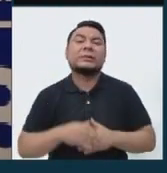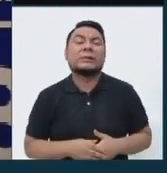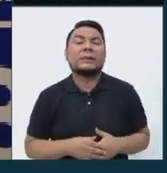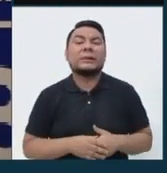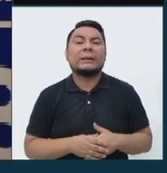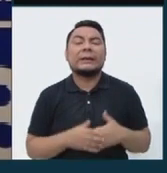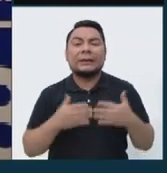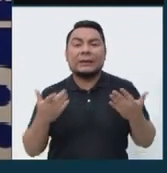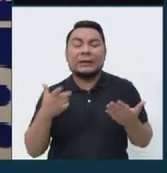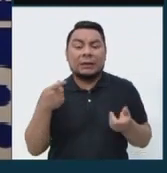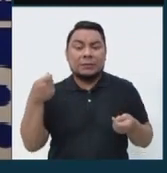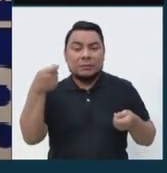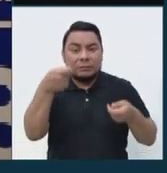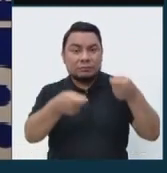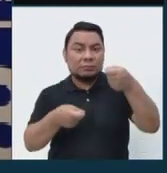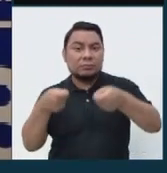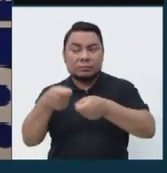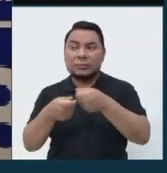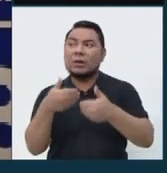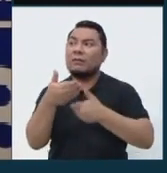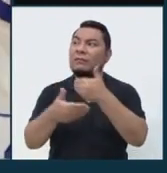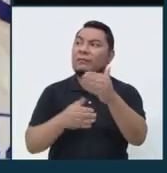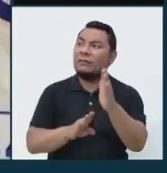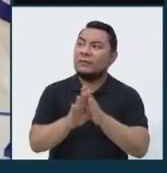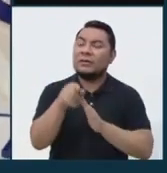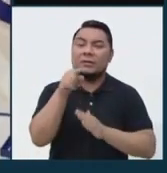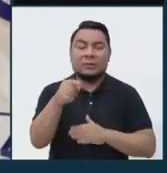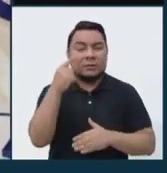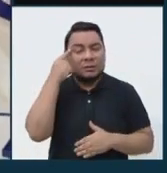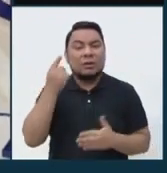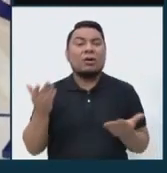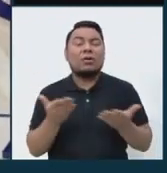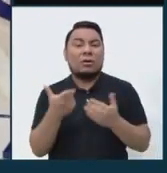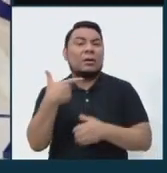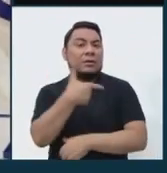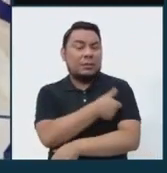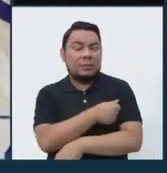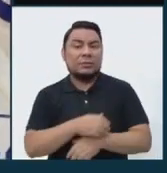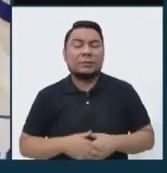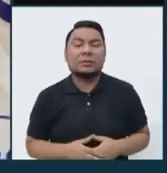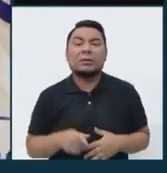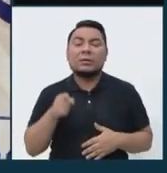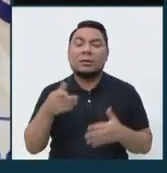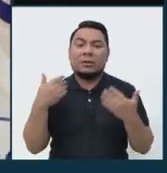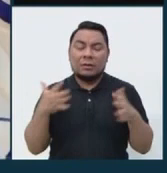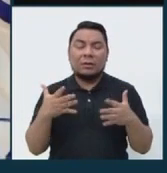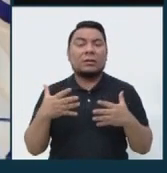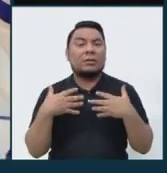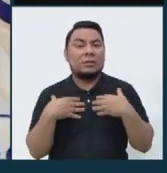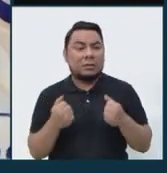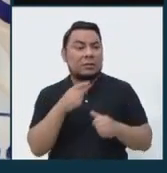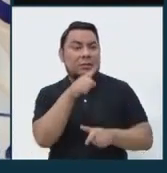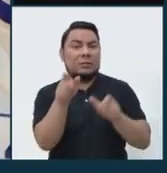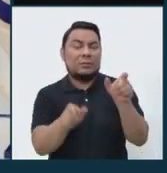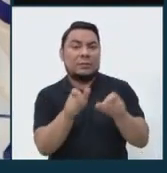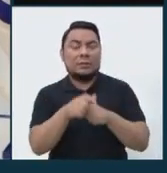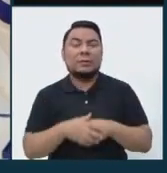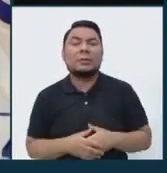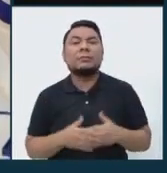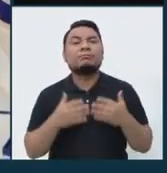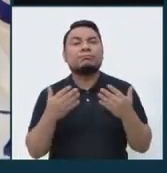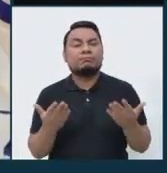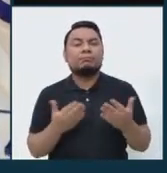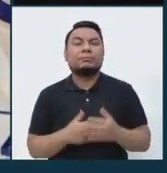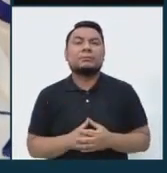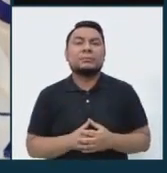inversiones fluyen a las naciones donde se están vacunando, donde se está sanando a la gente. Por lo tanto,